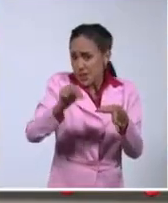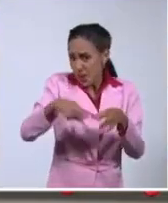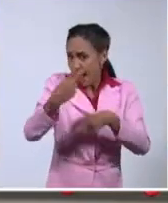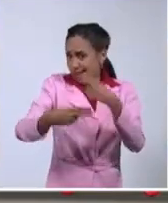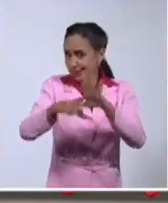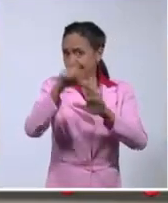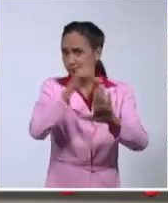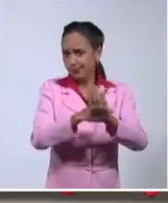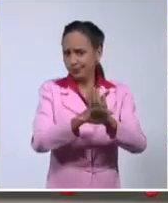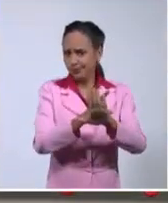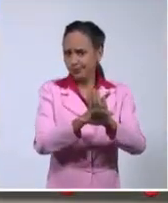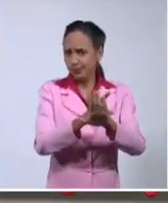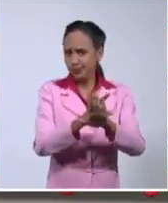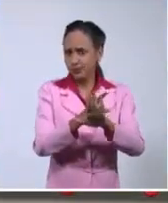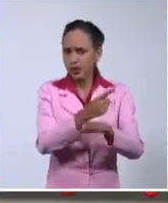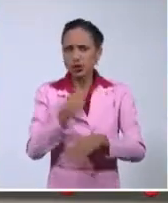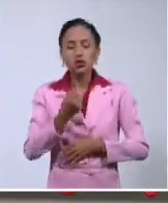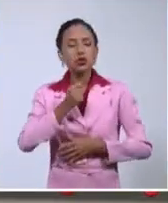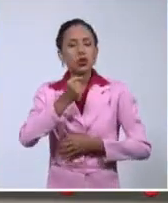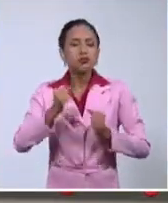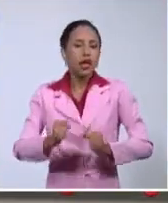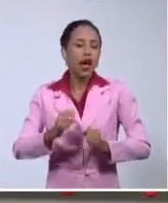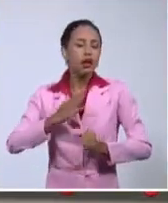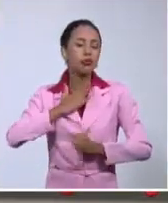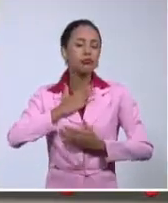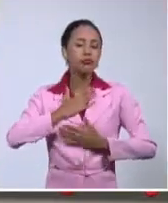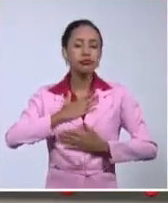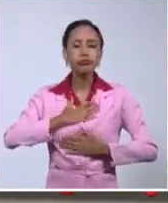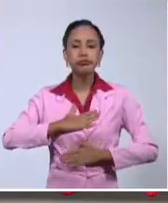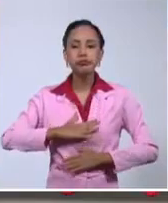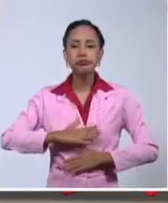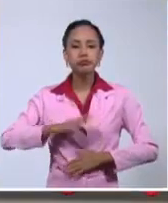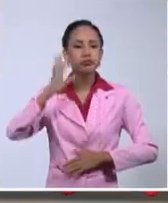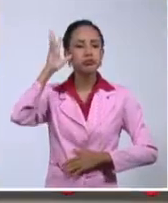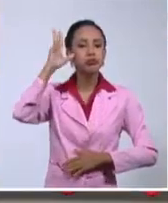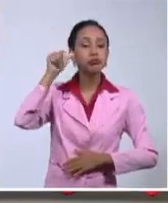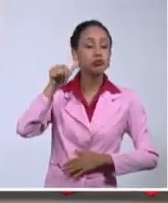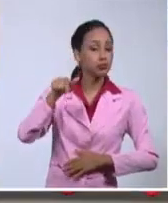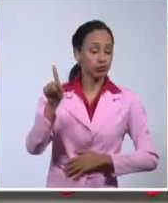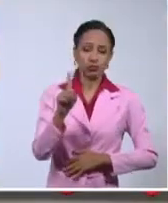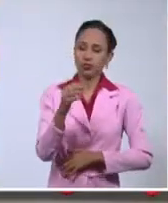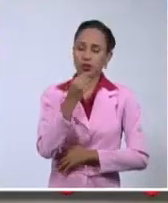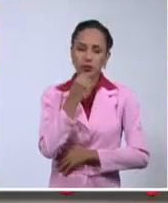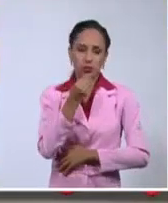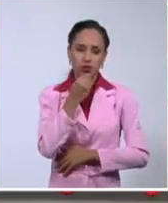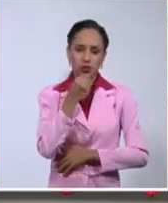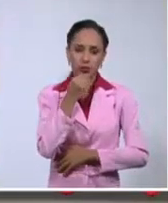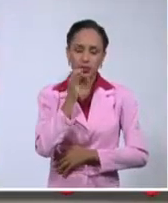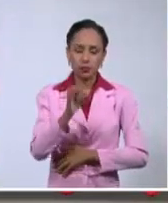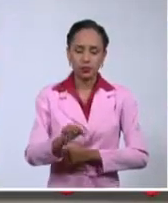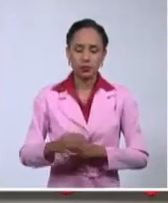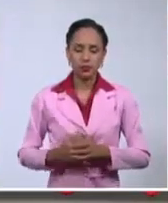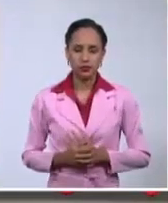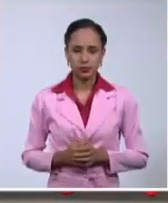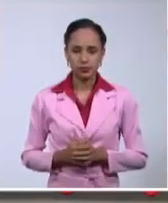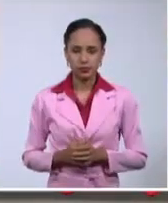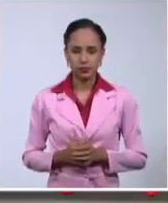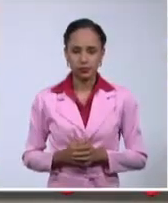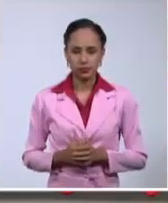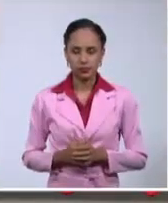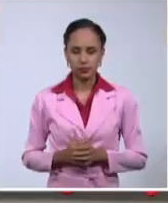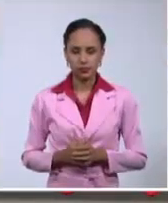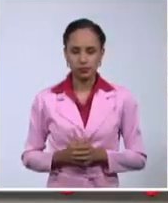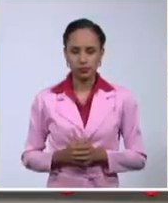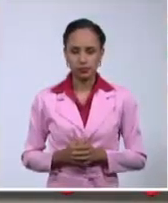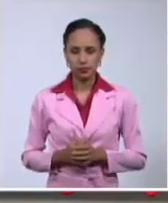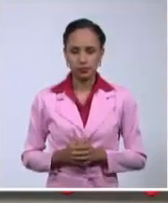dediquen a eso y que nos quedemos tranquilos, pasivos. El orden público, orden público, lo digo dos veces,